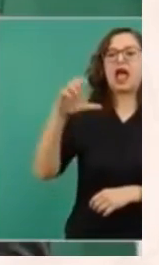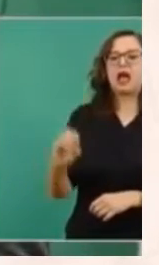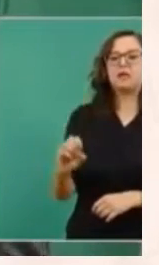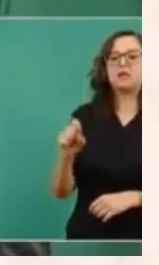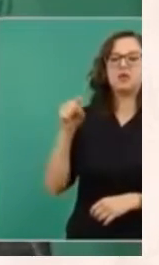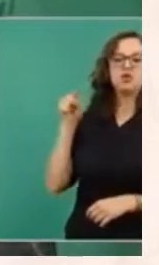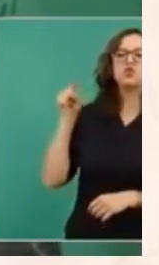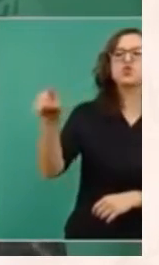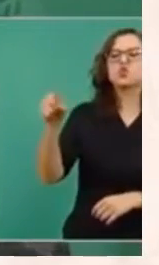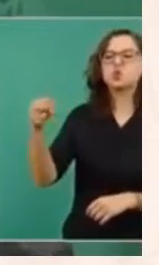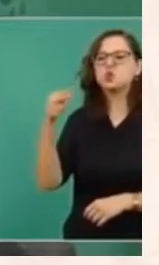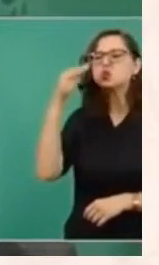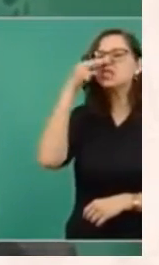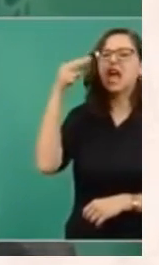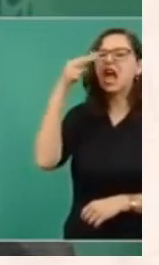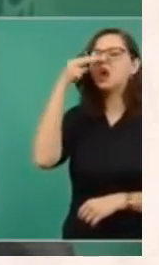eres un naco.